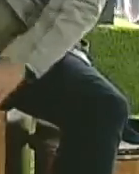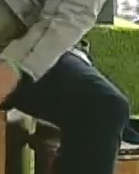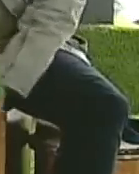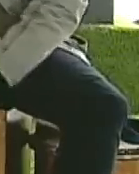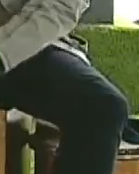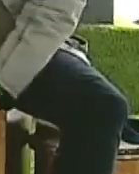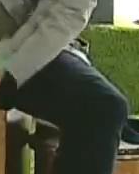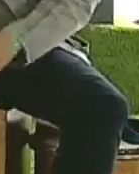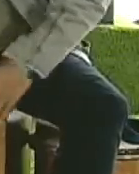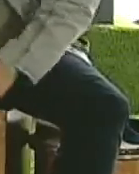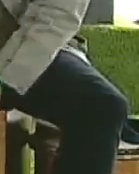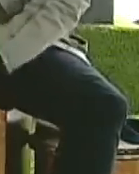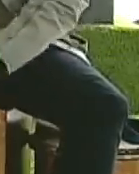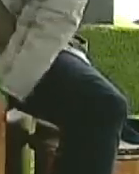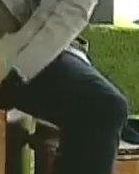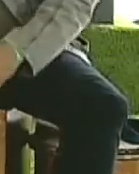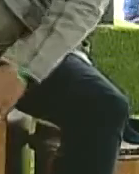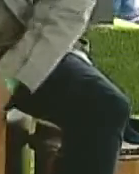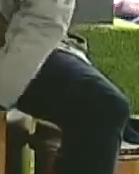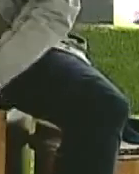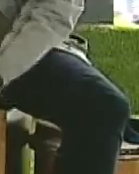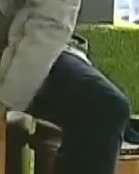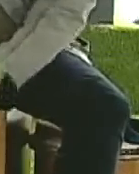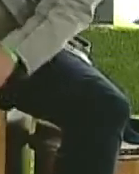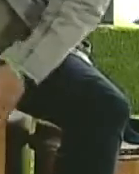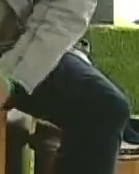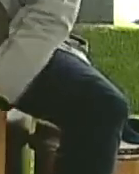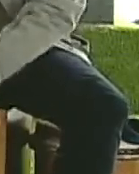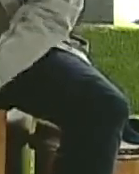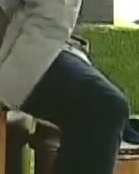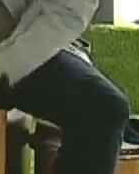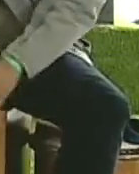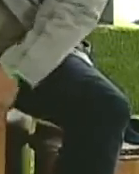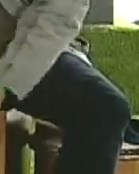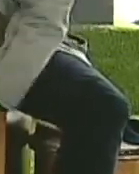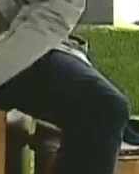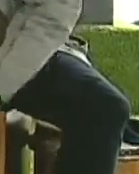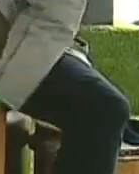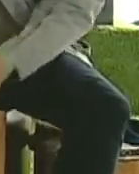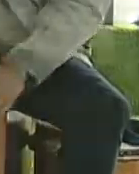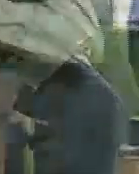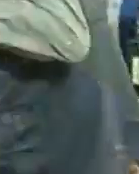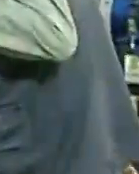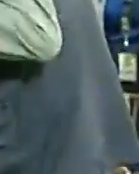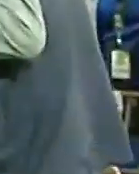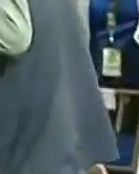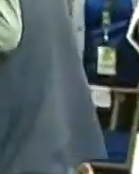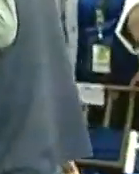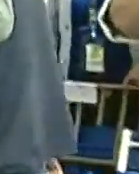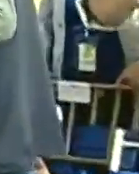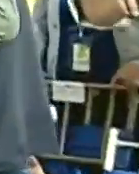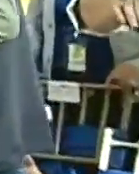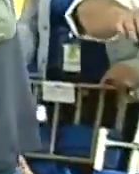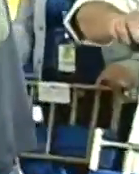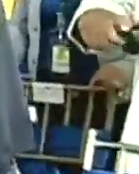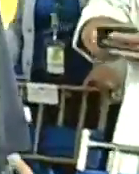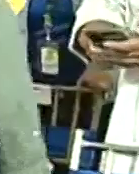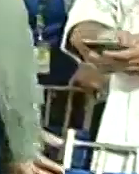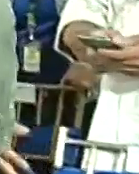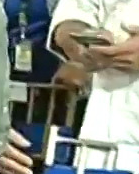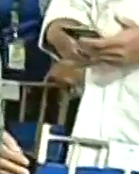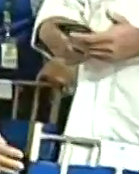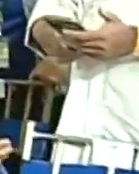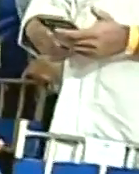sectorial de Obras o Públicas, general en jefe Néstor Reverol, presentes en esta importante